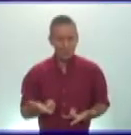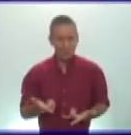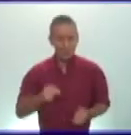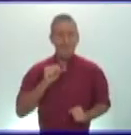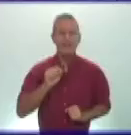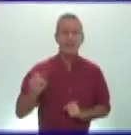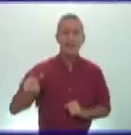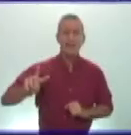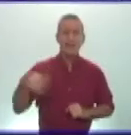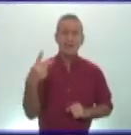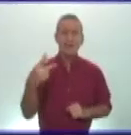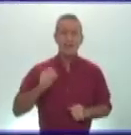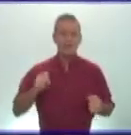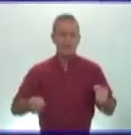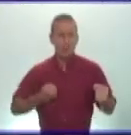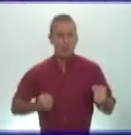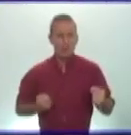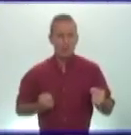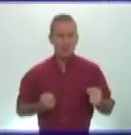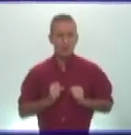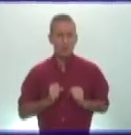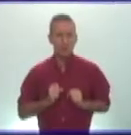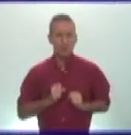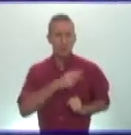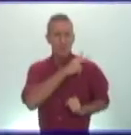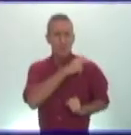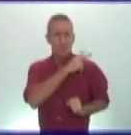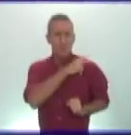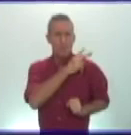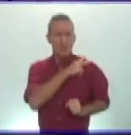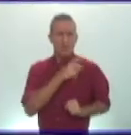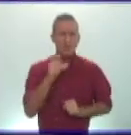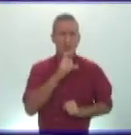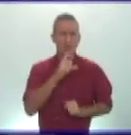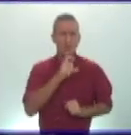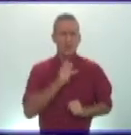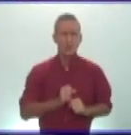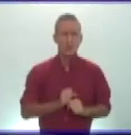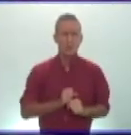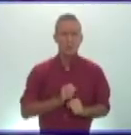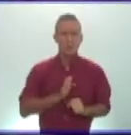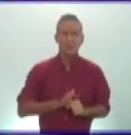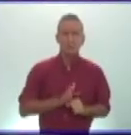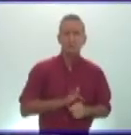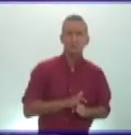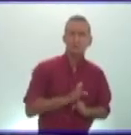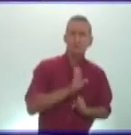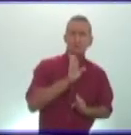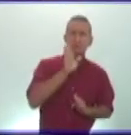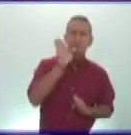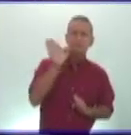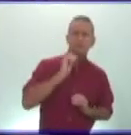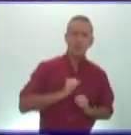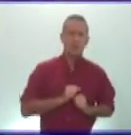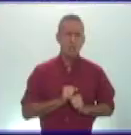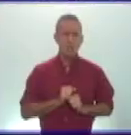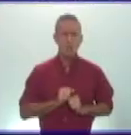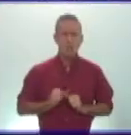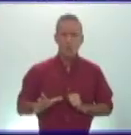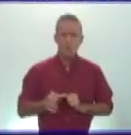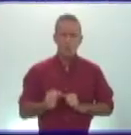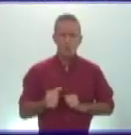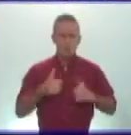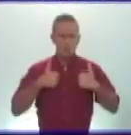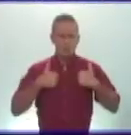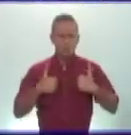segunda guerra púnica el líder cartaginés aníbal barca cruzó con su ejército los alpes para atacar roma desde el norte todo muy épico